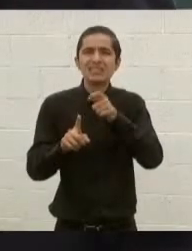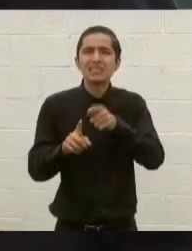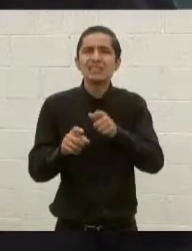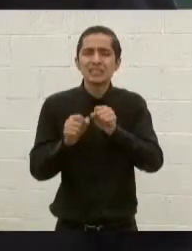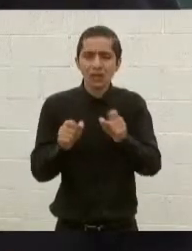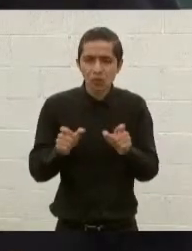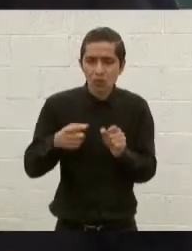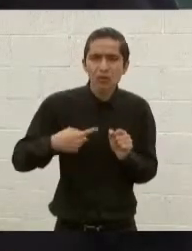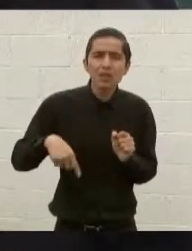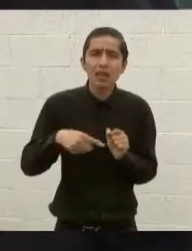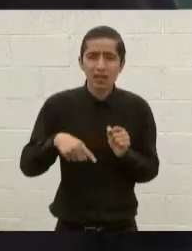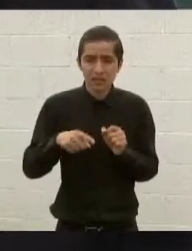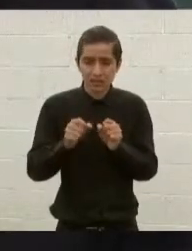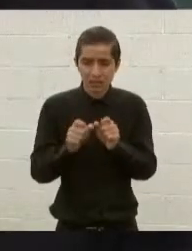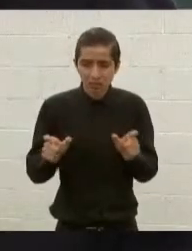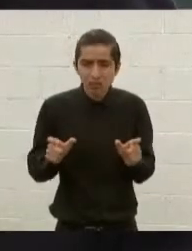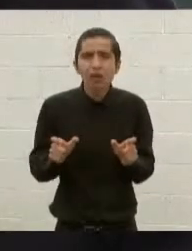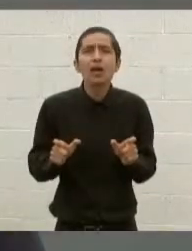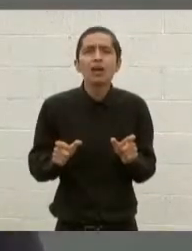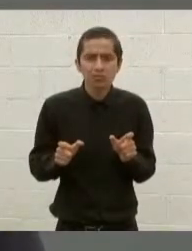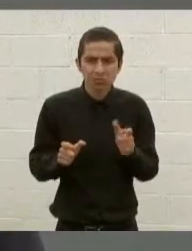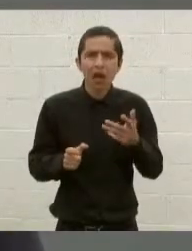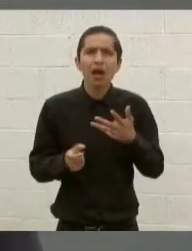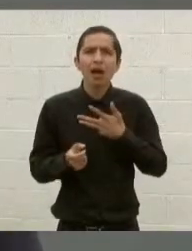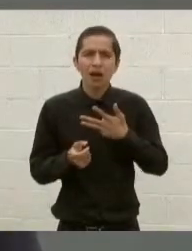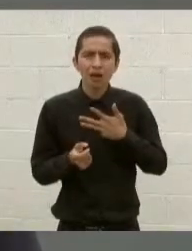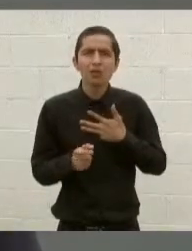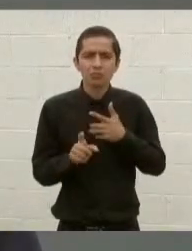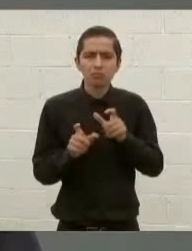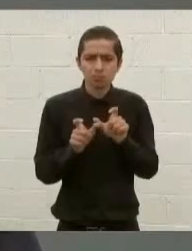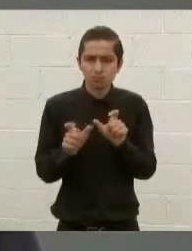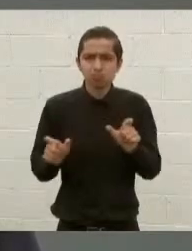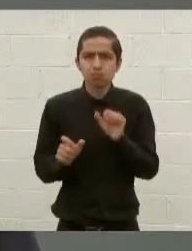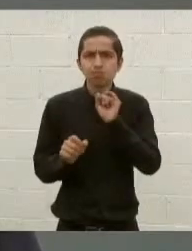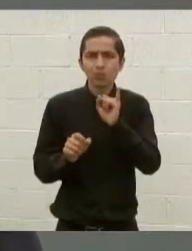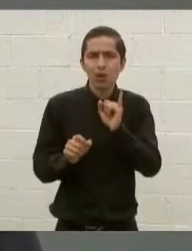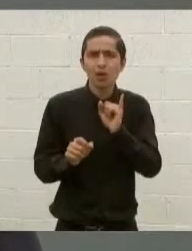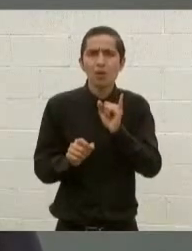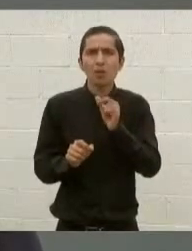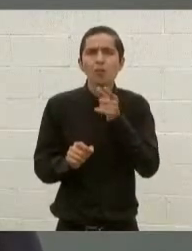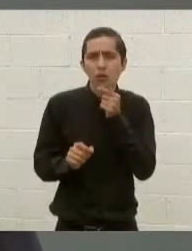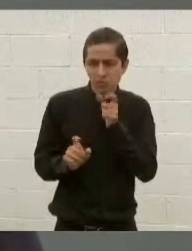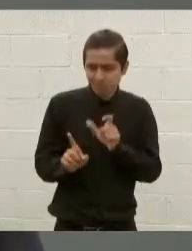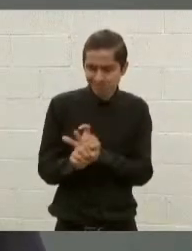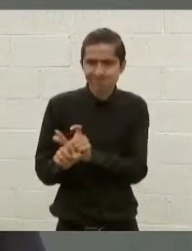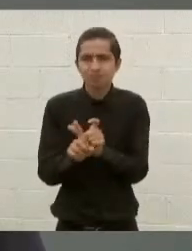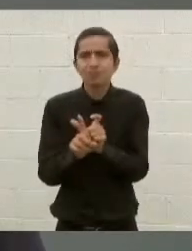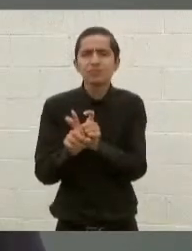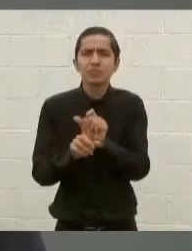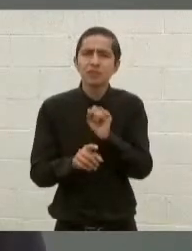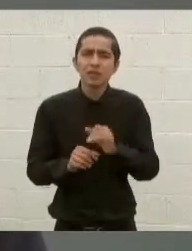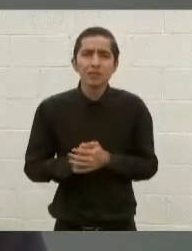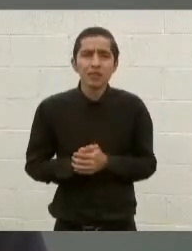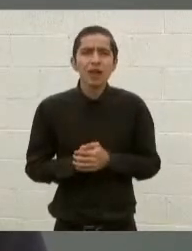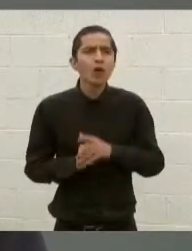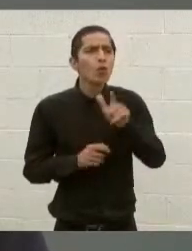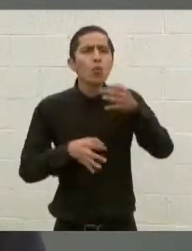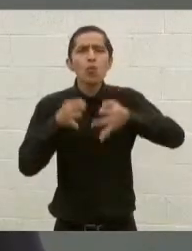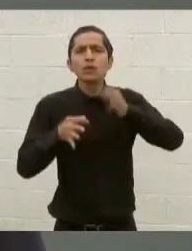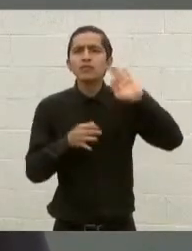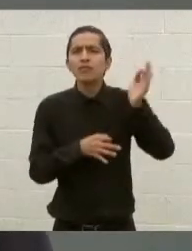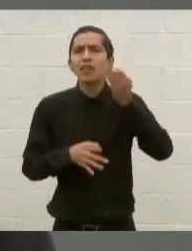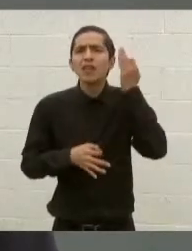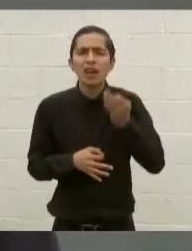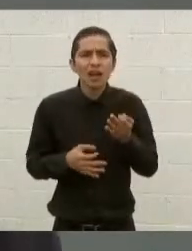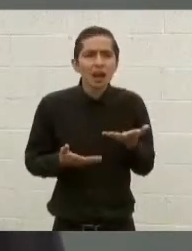seguridad pública están debidamente custodiados. Y sobre el juez federal, Uriel